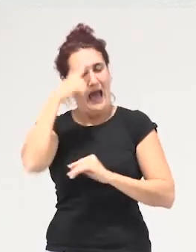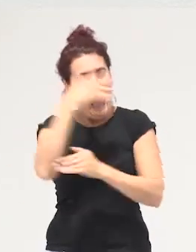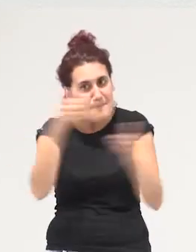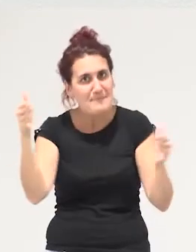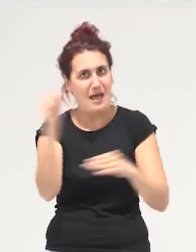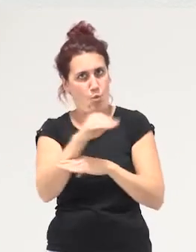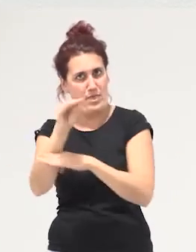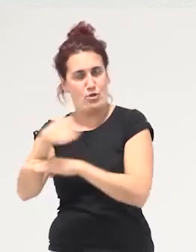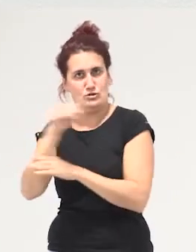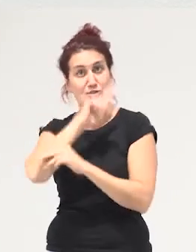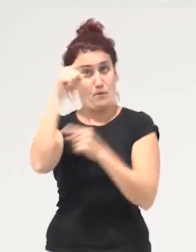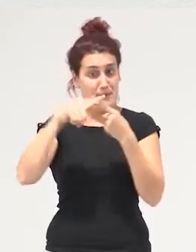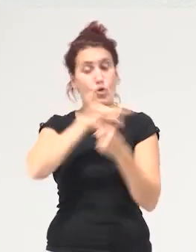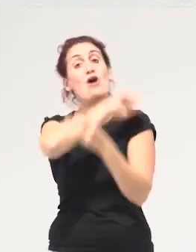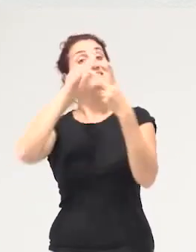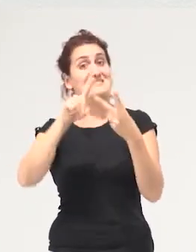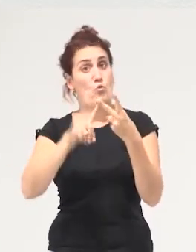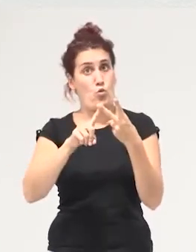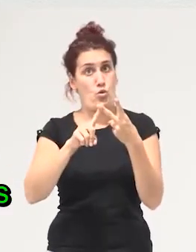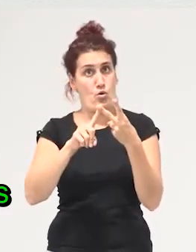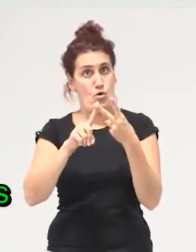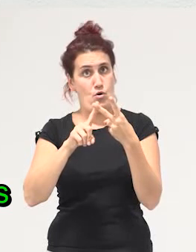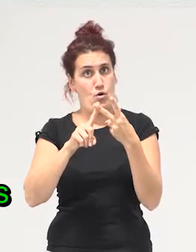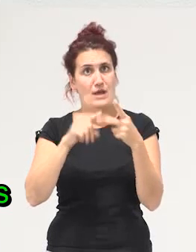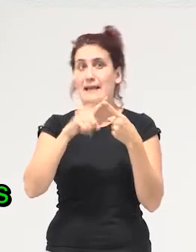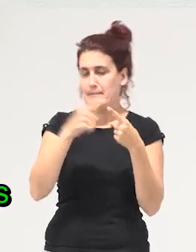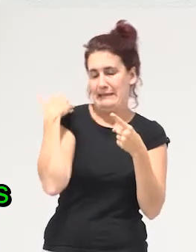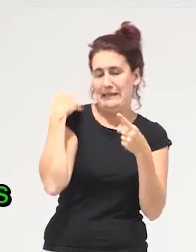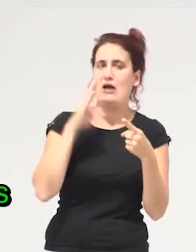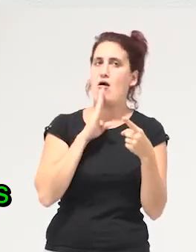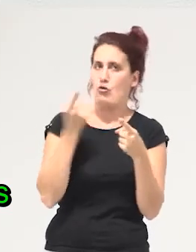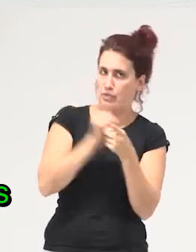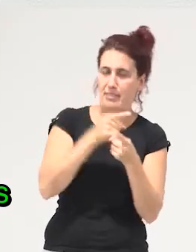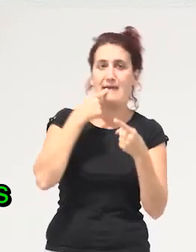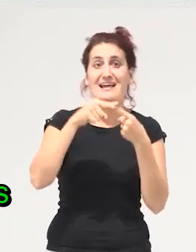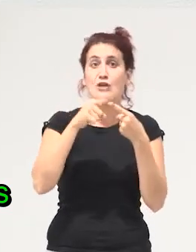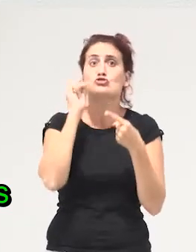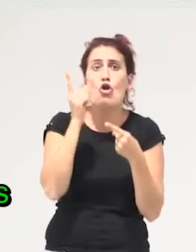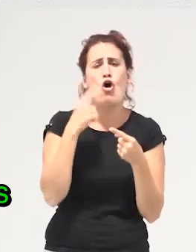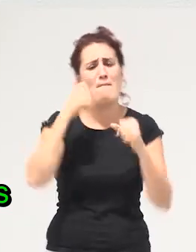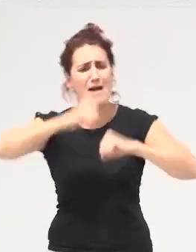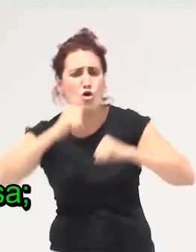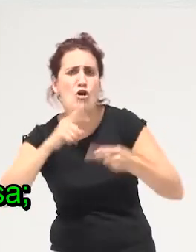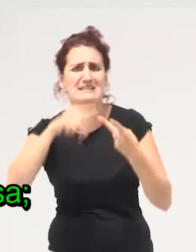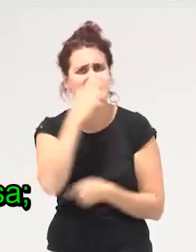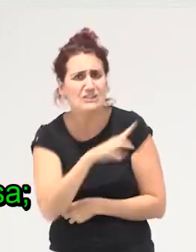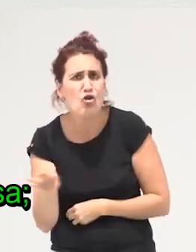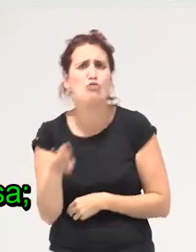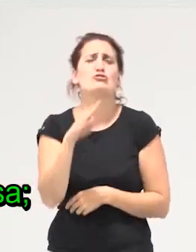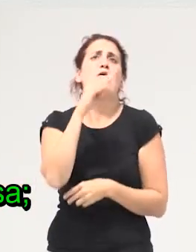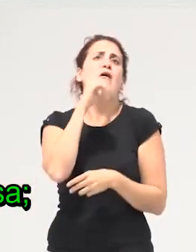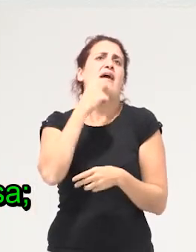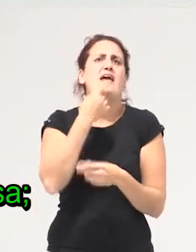lugar y en segundo lugar por tanto no quedarnos insisto porque es que al final solo hablamos de personas mayores de niños y como mucho como